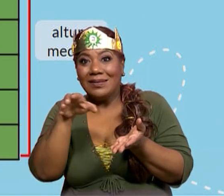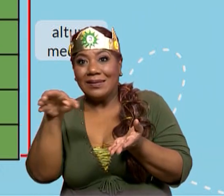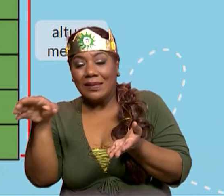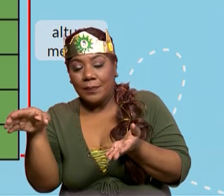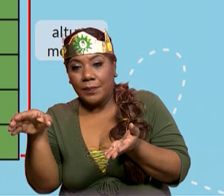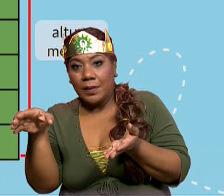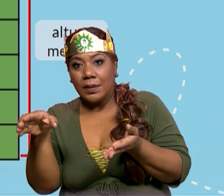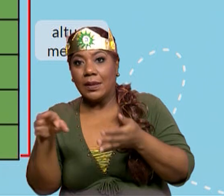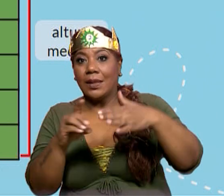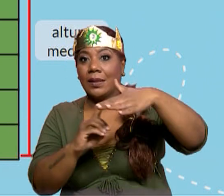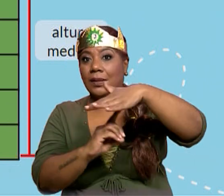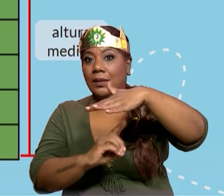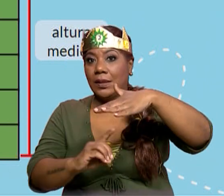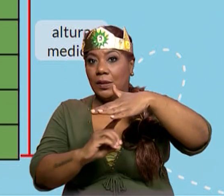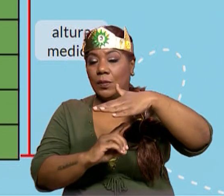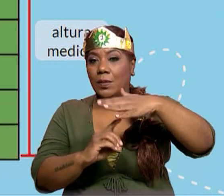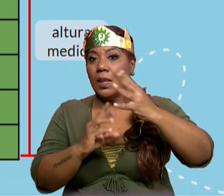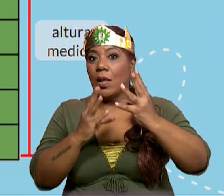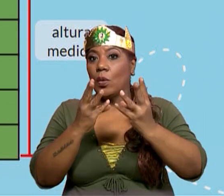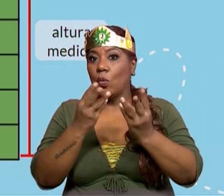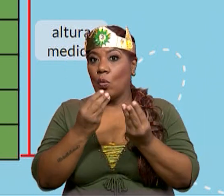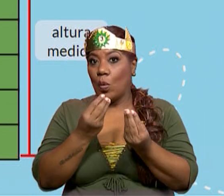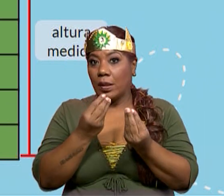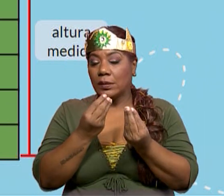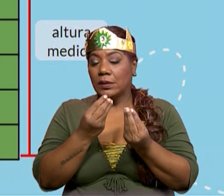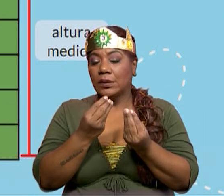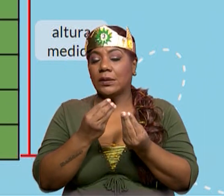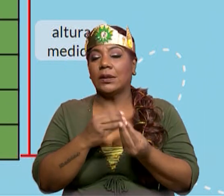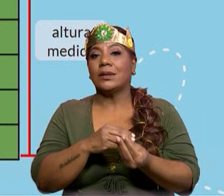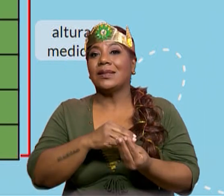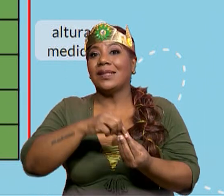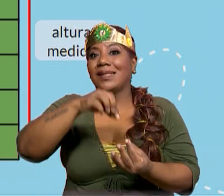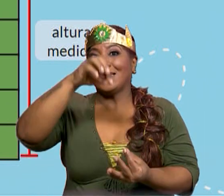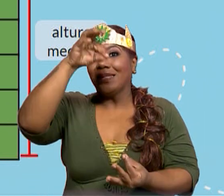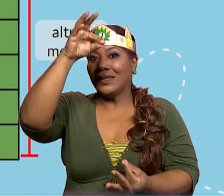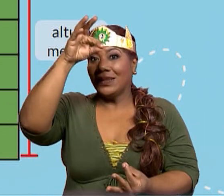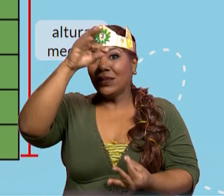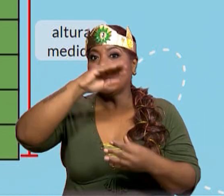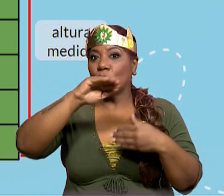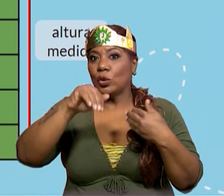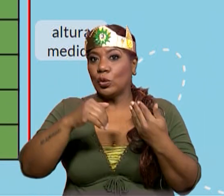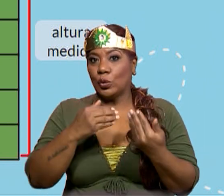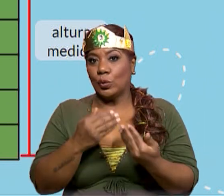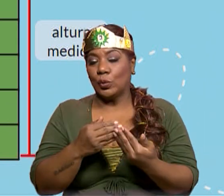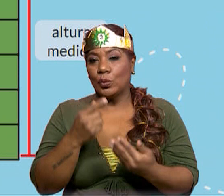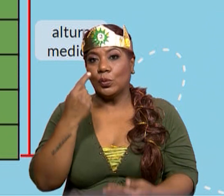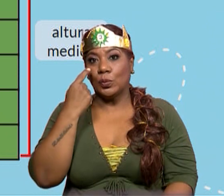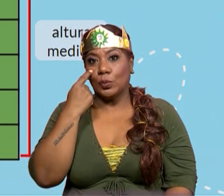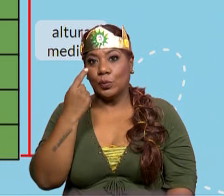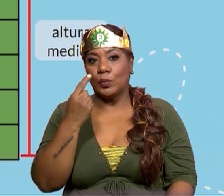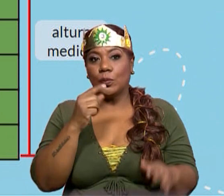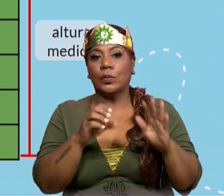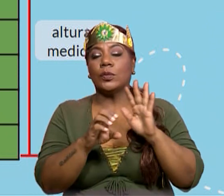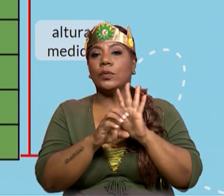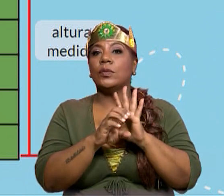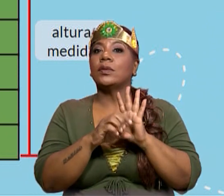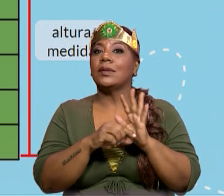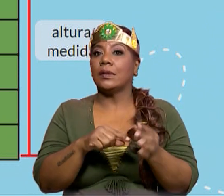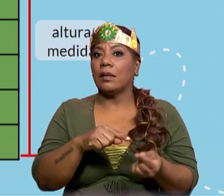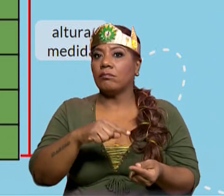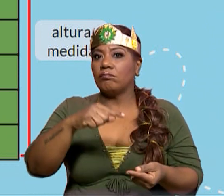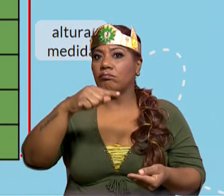me indica las partes en las que está dividido. Entonces, veamos el primer ejemplo que representaría una primera